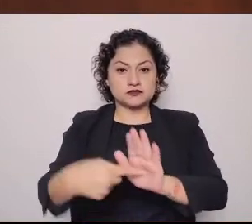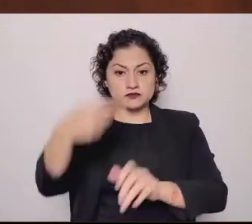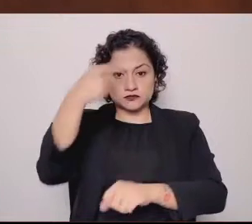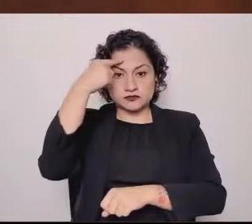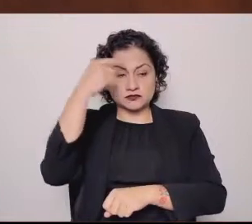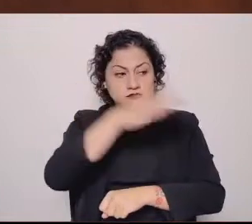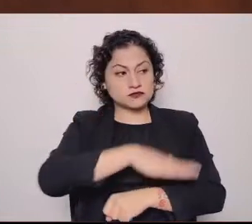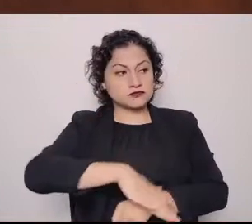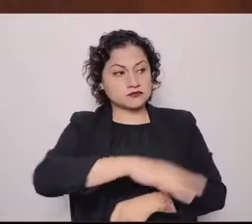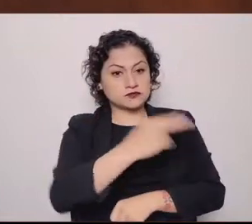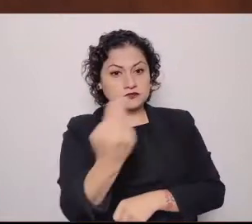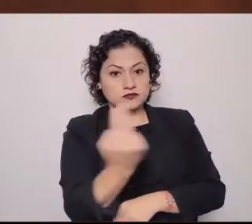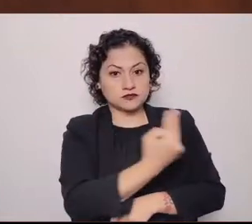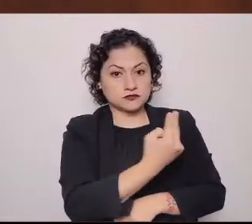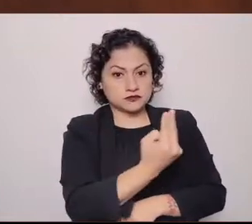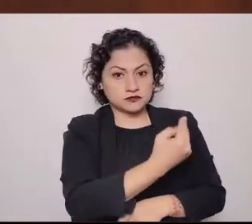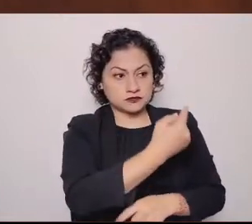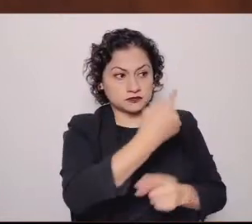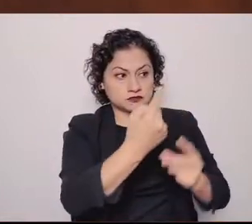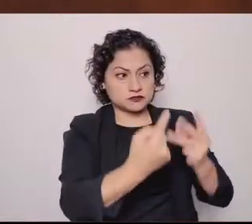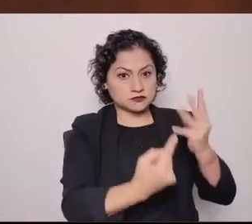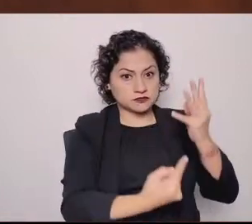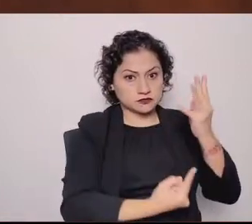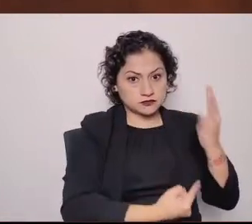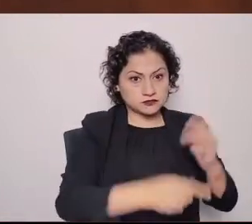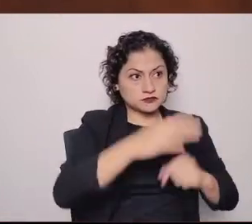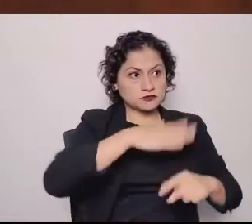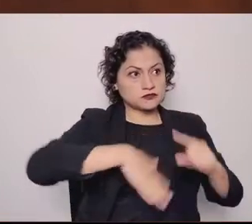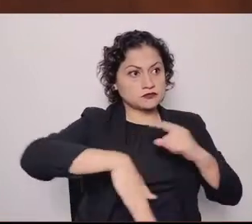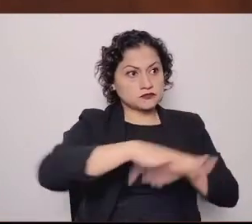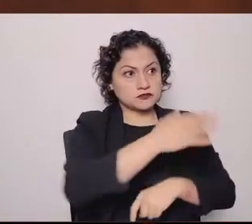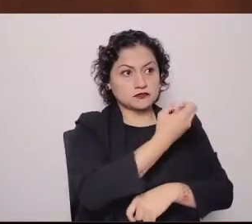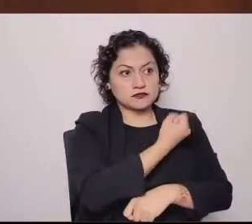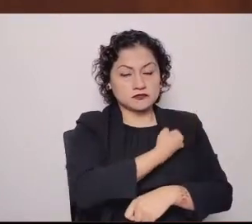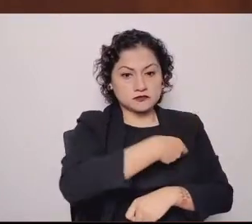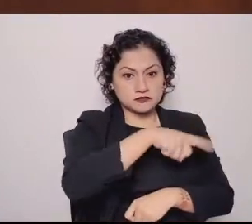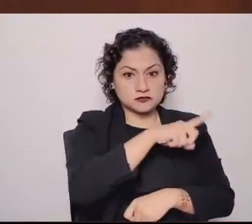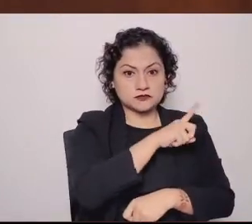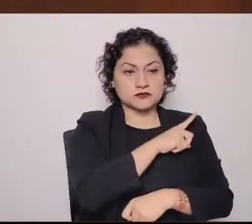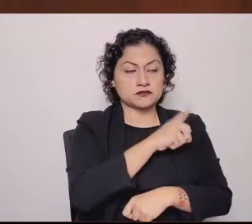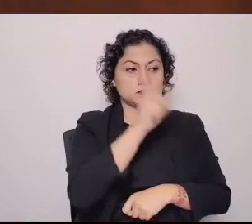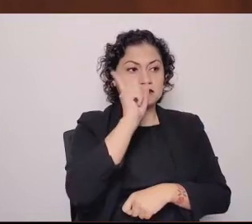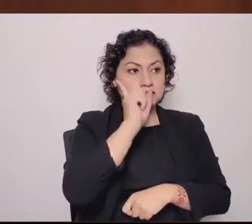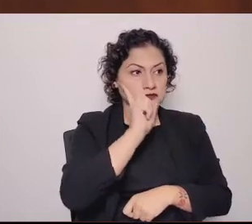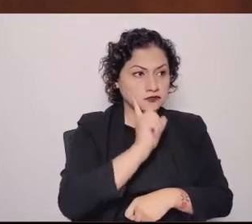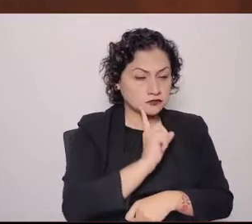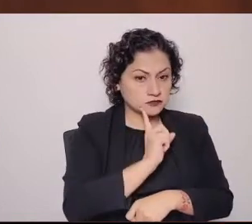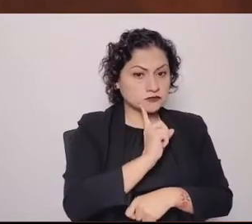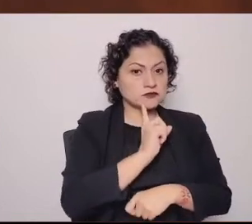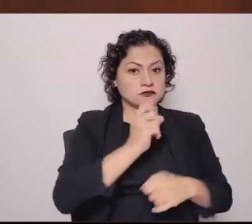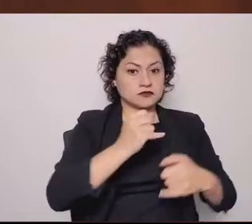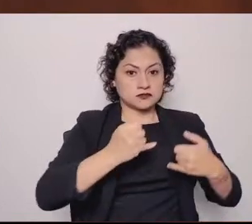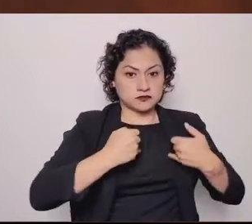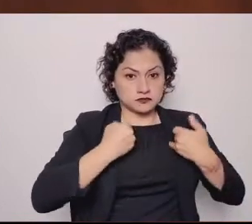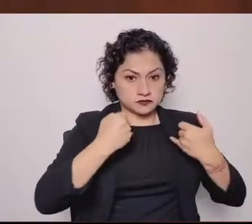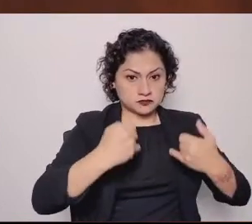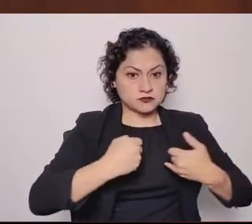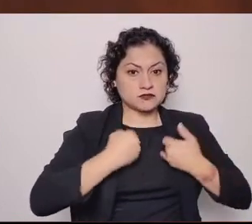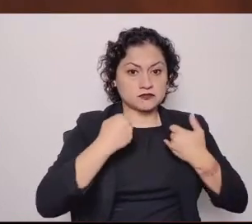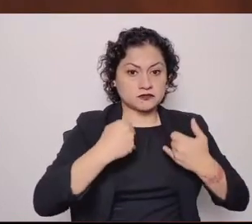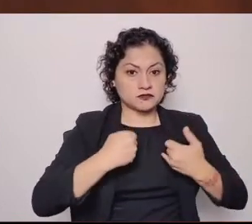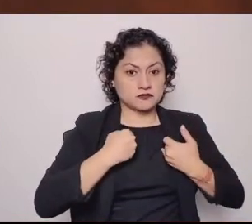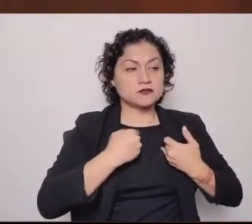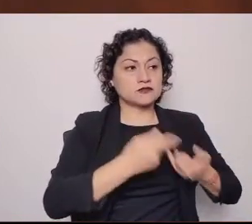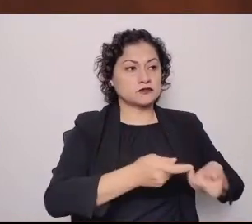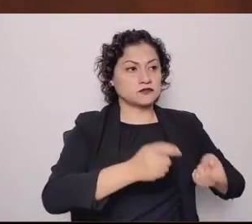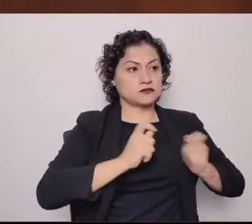ambientalistas, de salud, las mujeres, de los jóvenes, por un regreso a clases